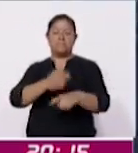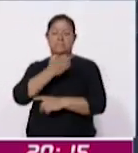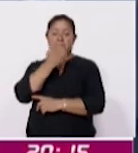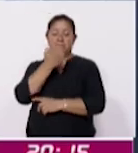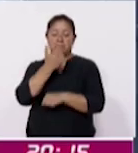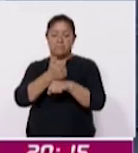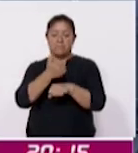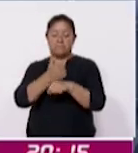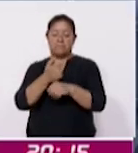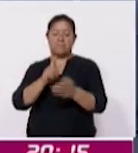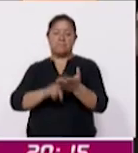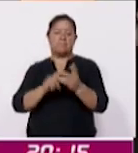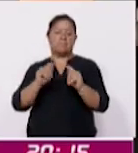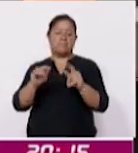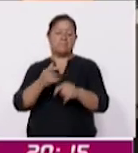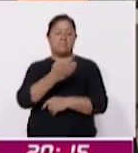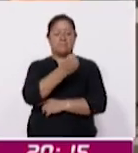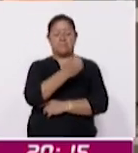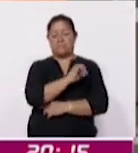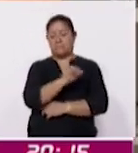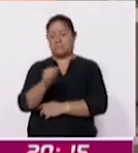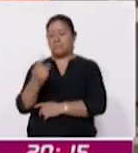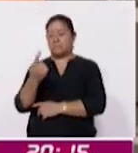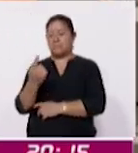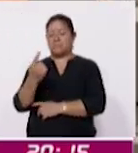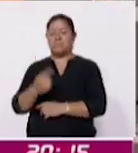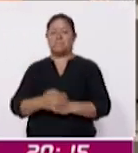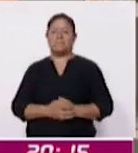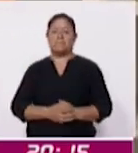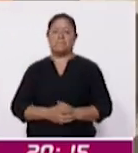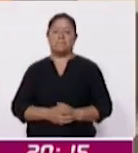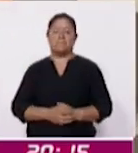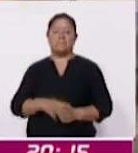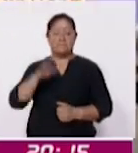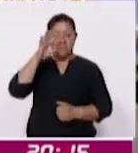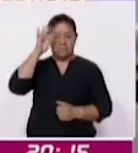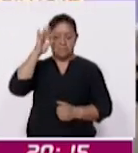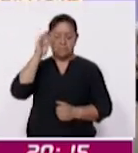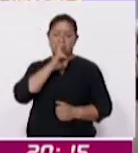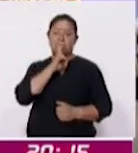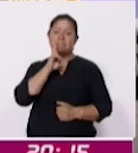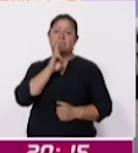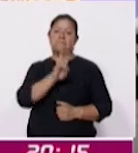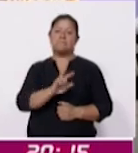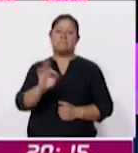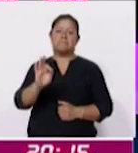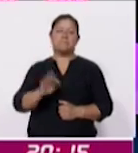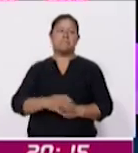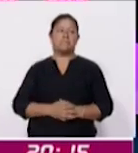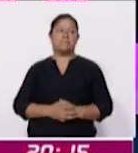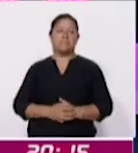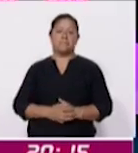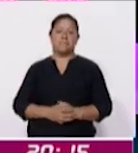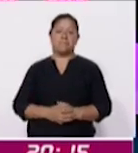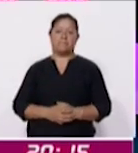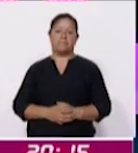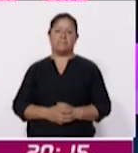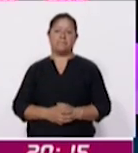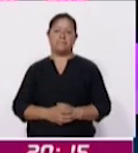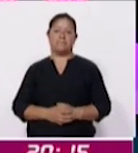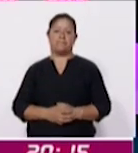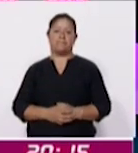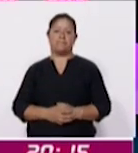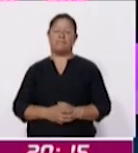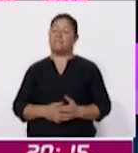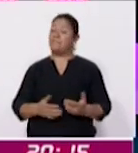escuelas primarias del Estado en un horario de 9 a 13 horas. Para Corazit Noticias, Victoria Flores. Y es que las